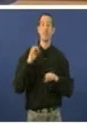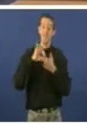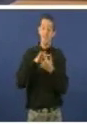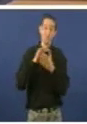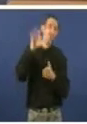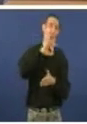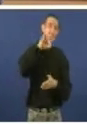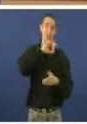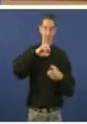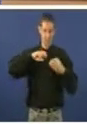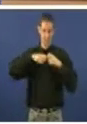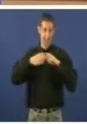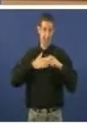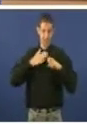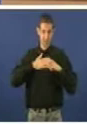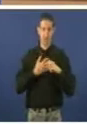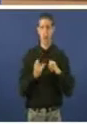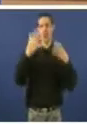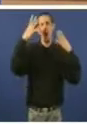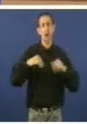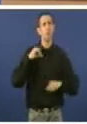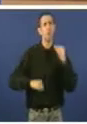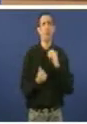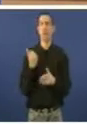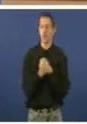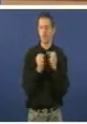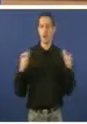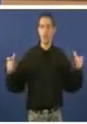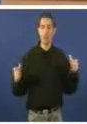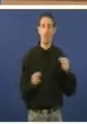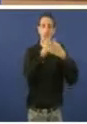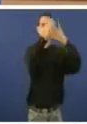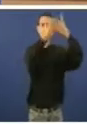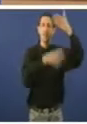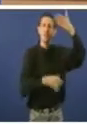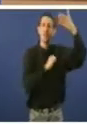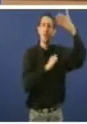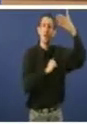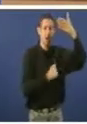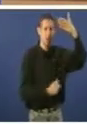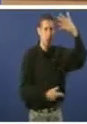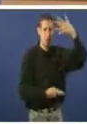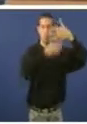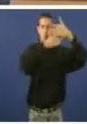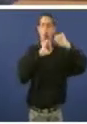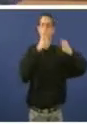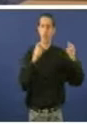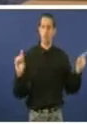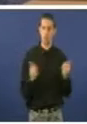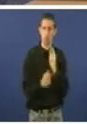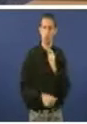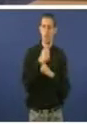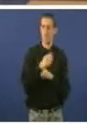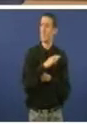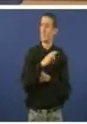nunca. Non só non se incrementan as listas de espera, senón que se disminúen. Señoría, vostedes nos